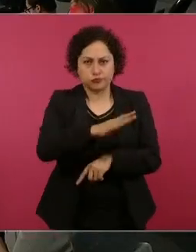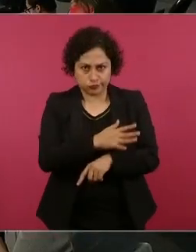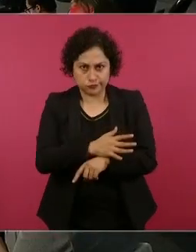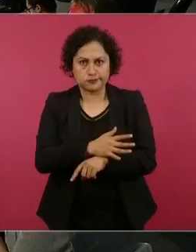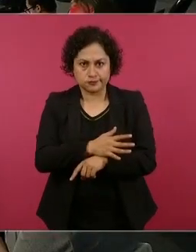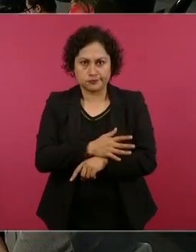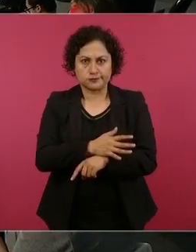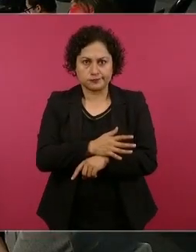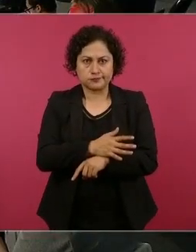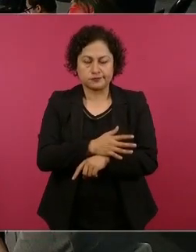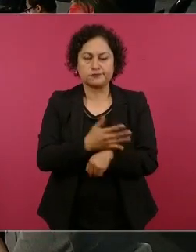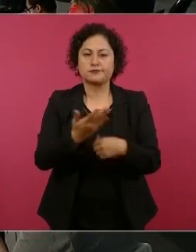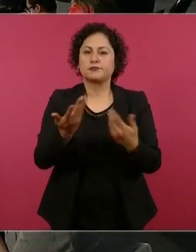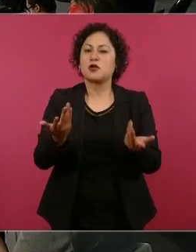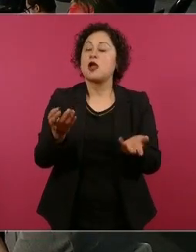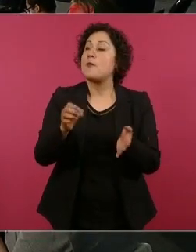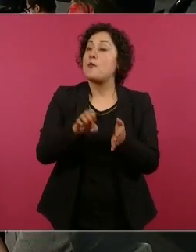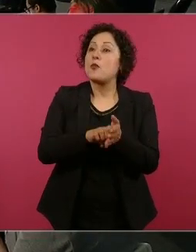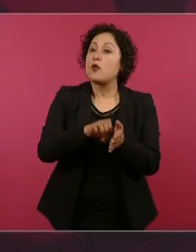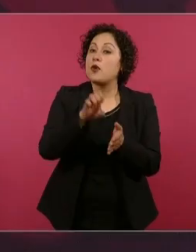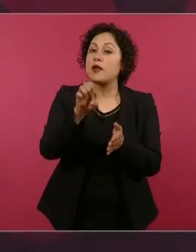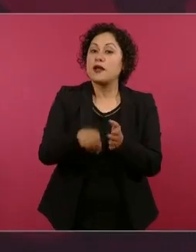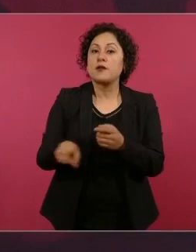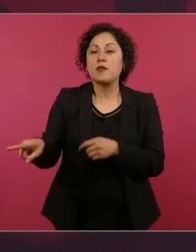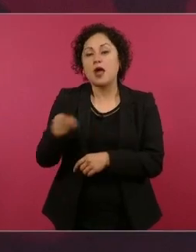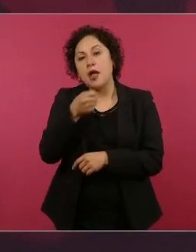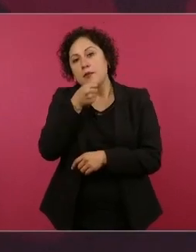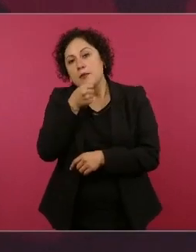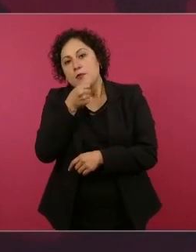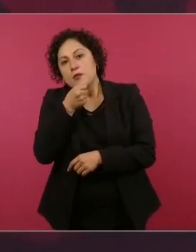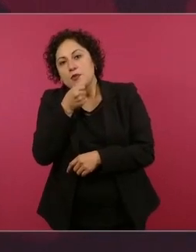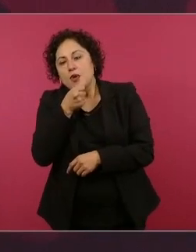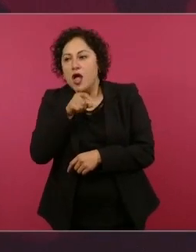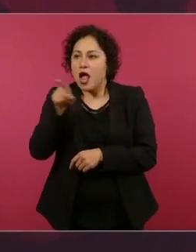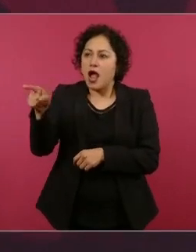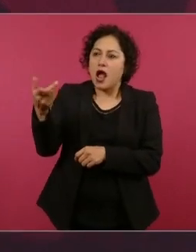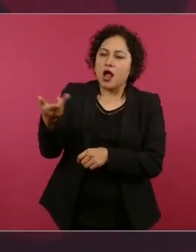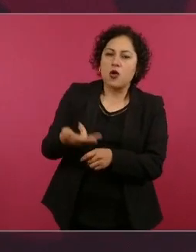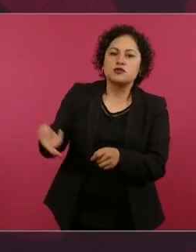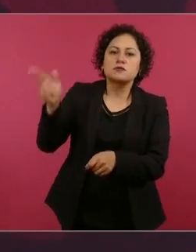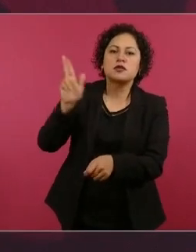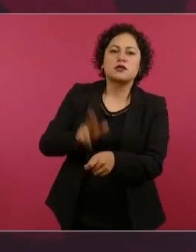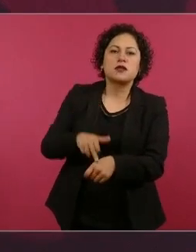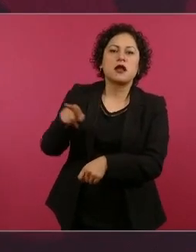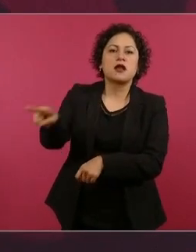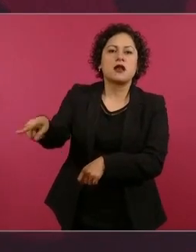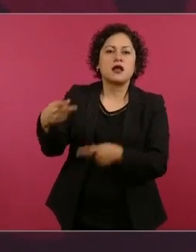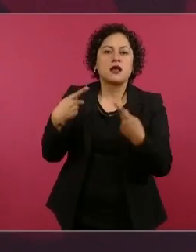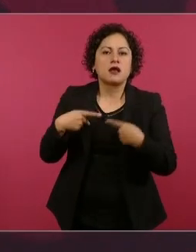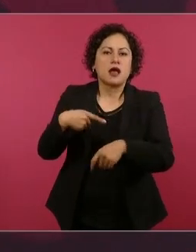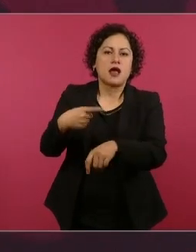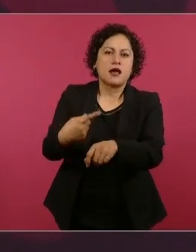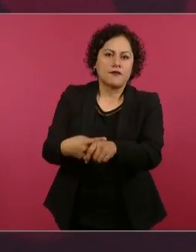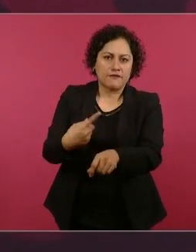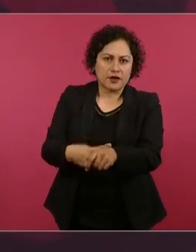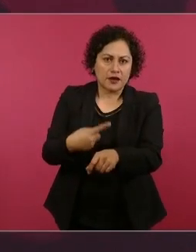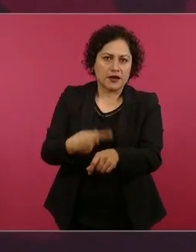sigue el enfermo en el Hospital Juan Gran, pero que ya va mejorando.